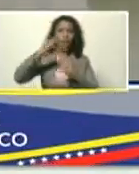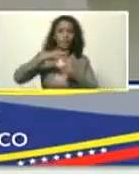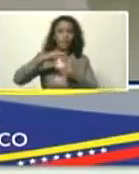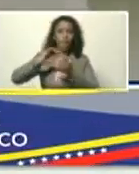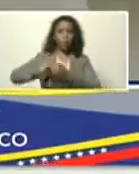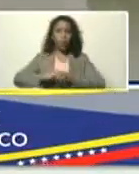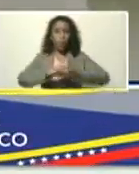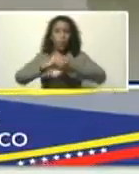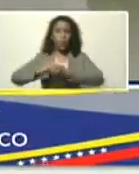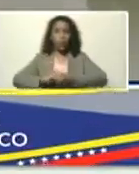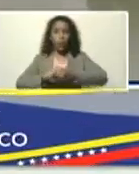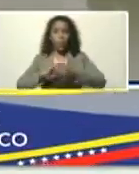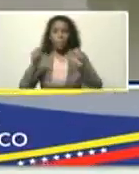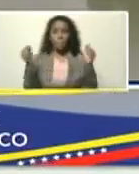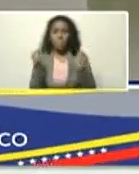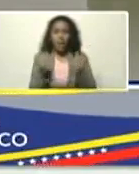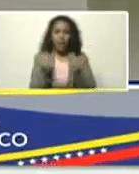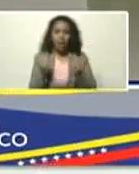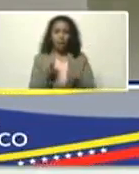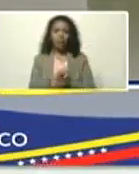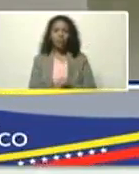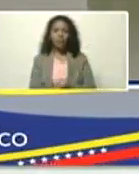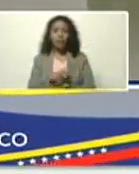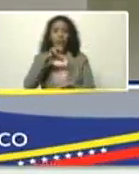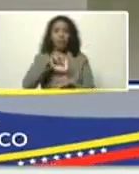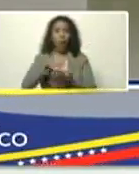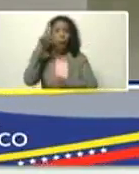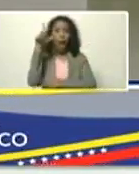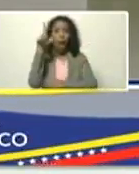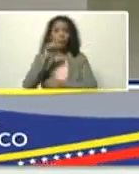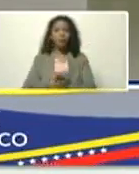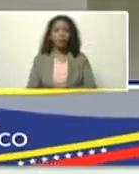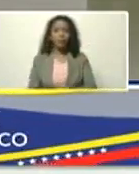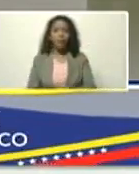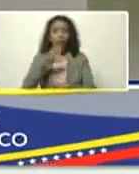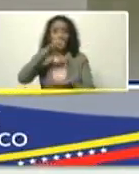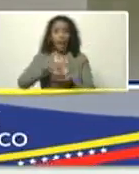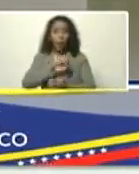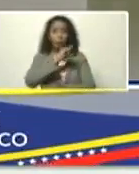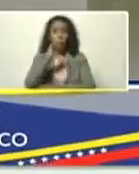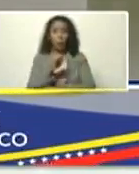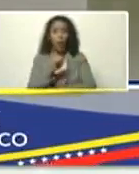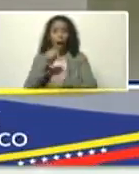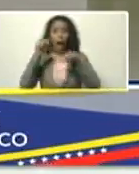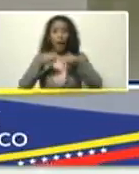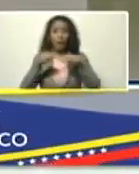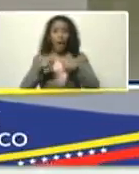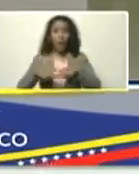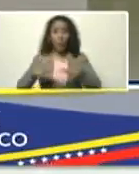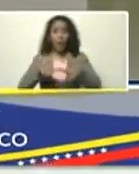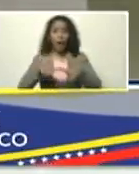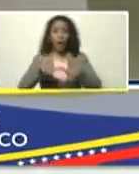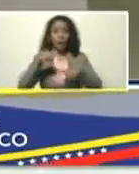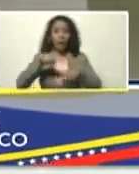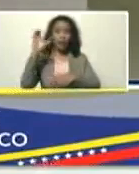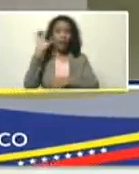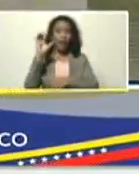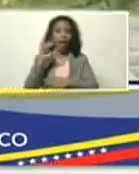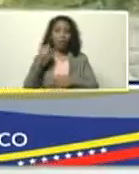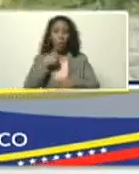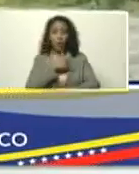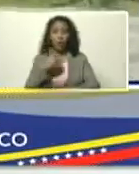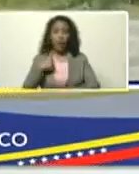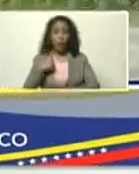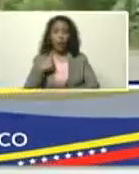Trujillo, Mérida, en el estado Lara, y el estado Zulia, aquí en la región capital, yo quisiera que,